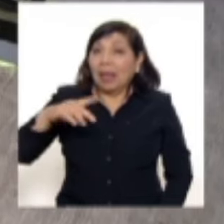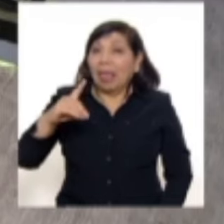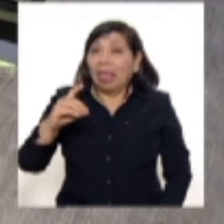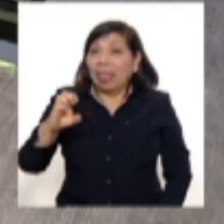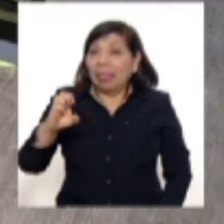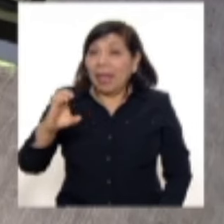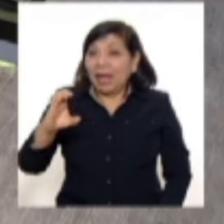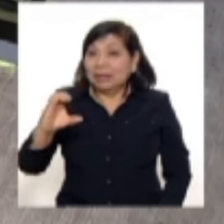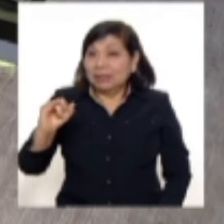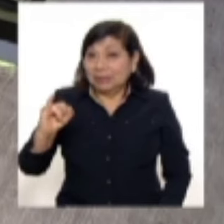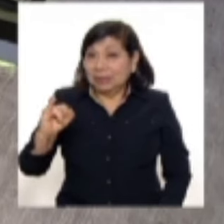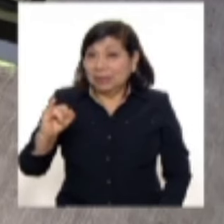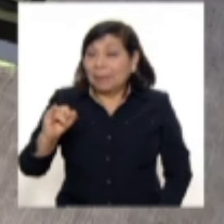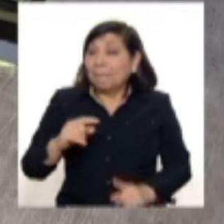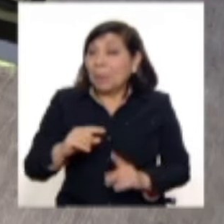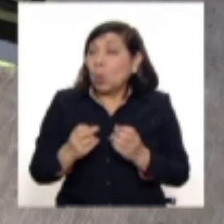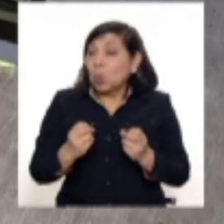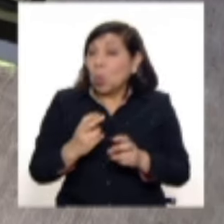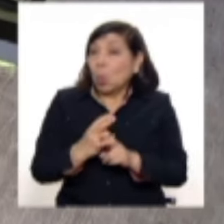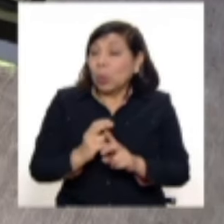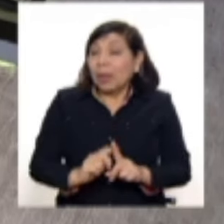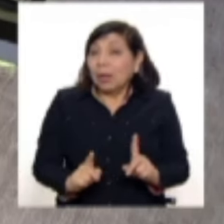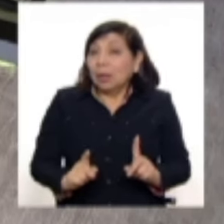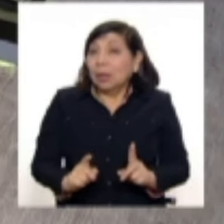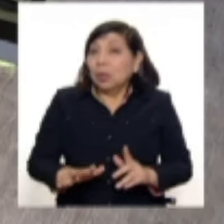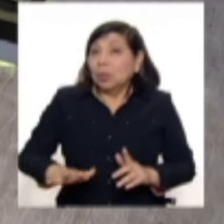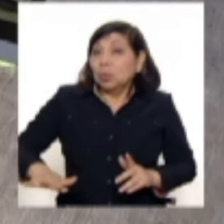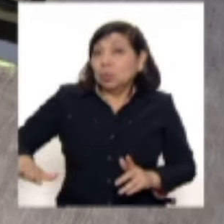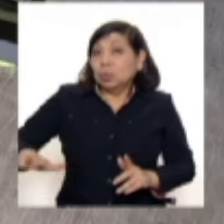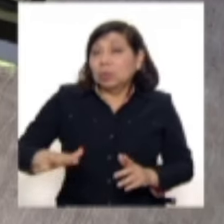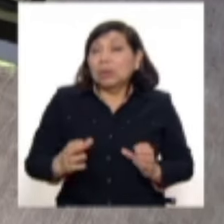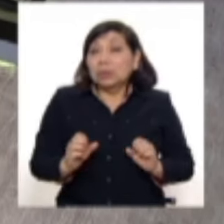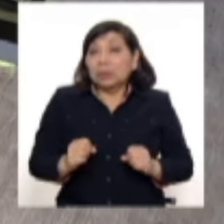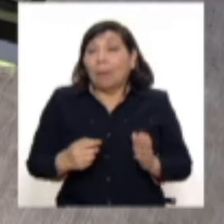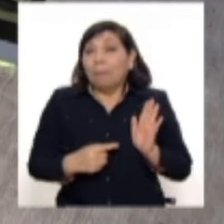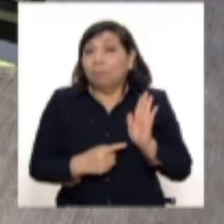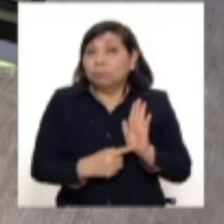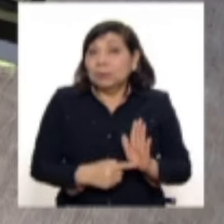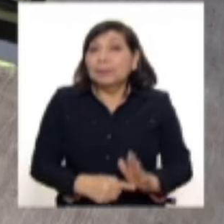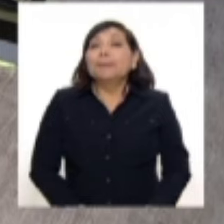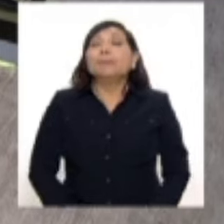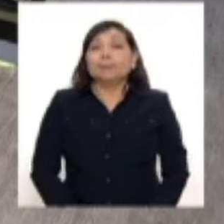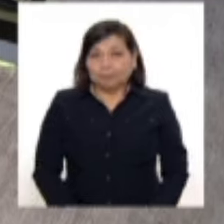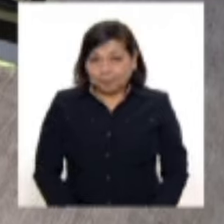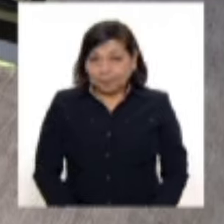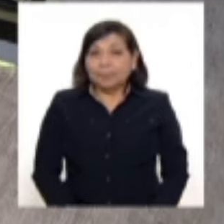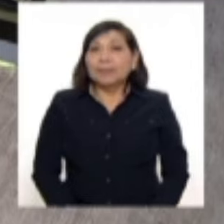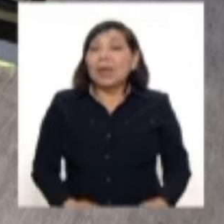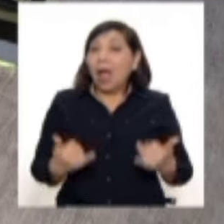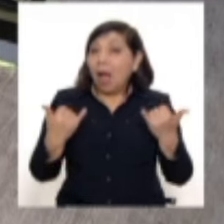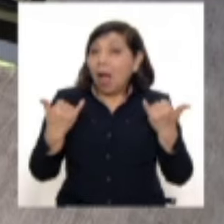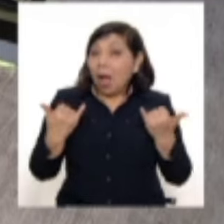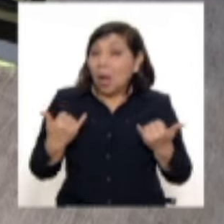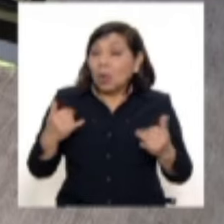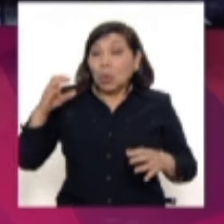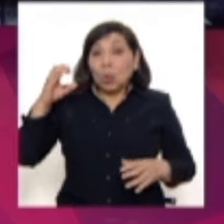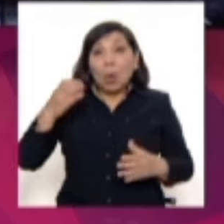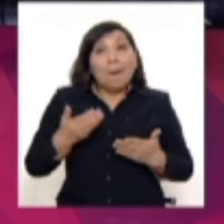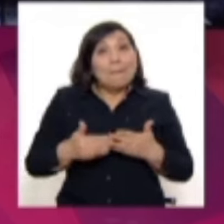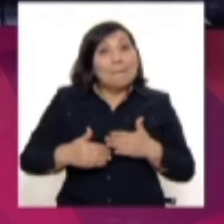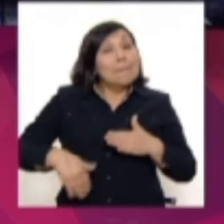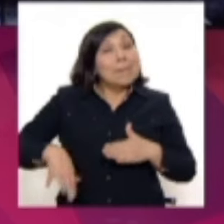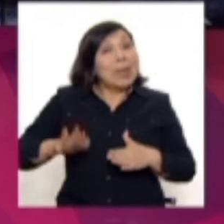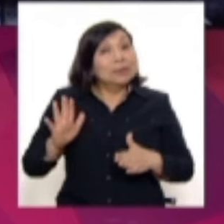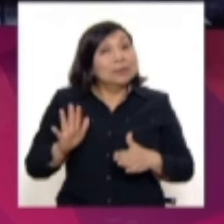exhortando a las autoridades a tener mucha precaución. ¿Las zonas dónde se estaría presentando? Sí, en estos momentos, las lluvias más